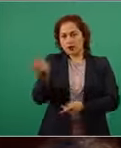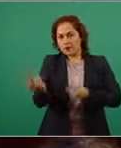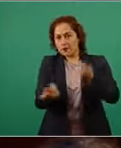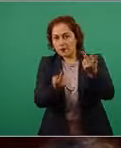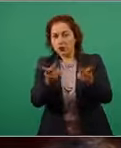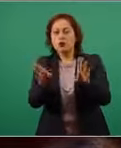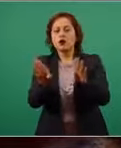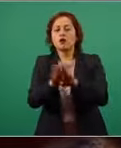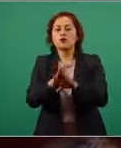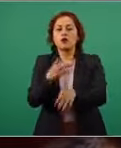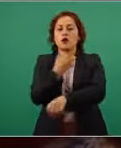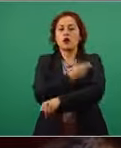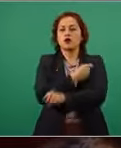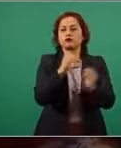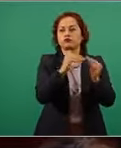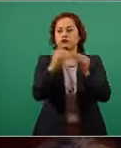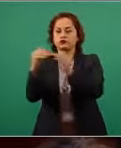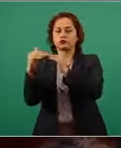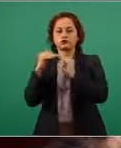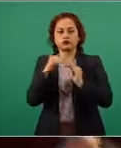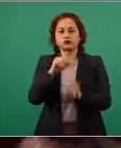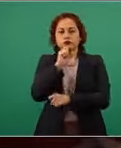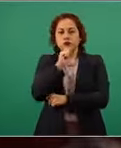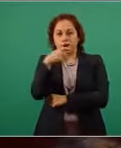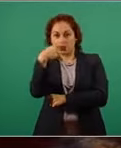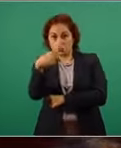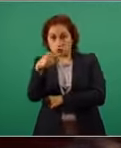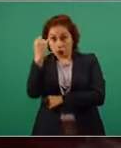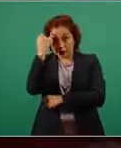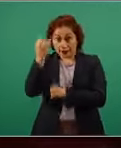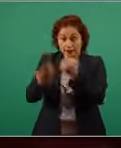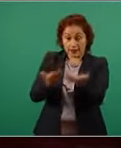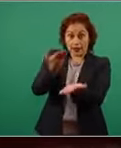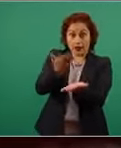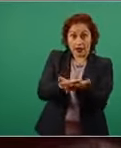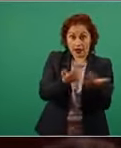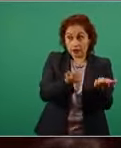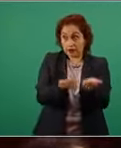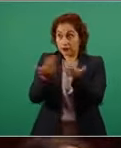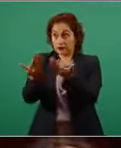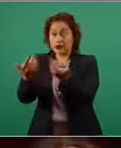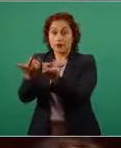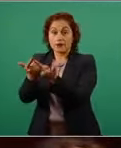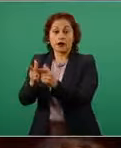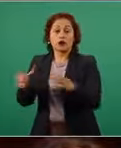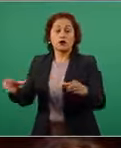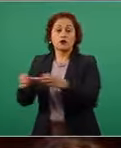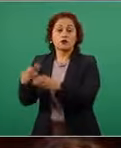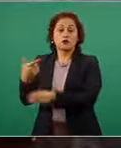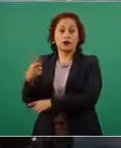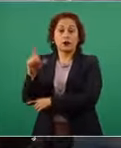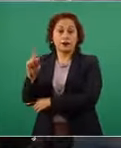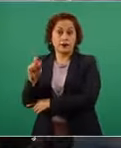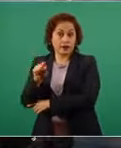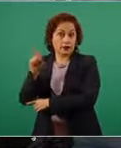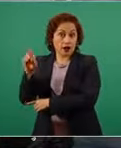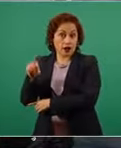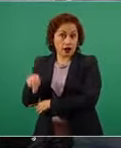el tema que han planteado al G20 o a la Asamblea General de las Naciones Unidas muchas gracias